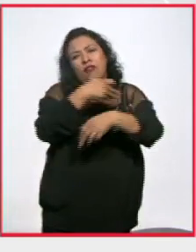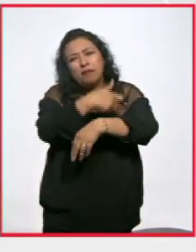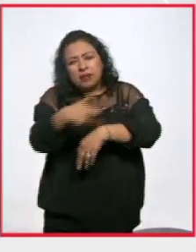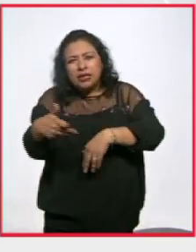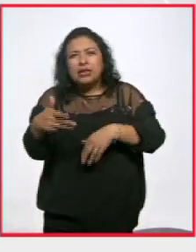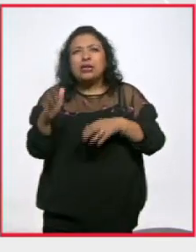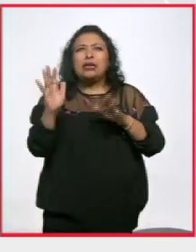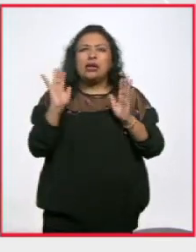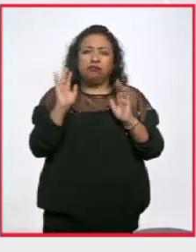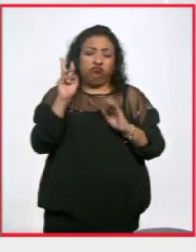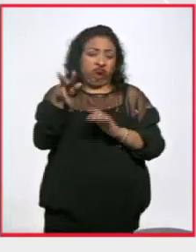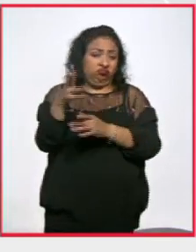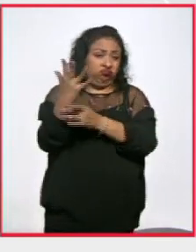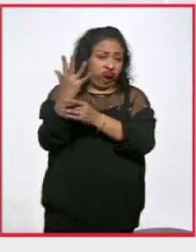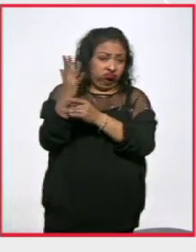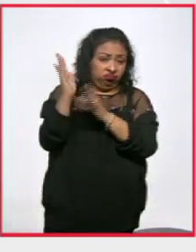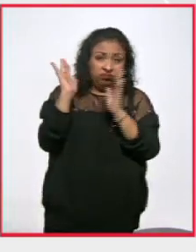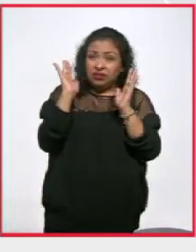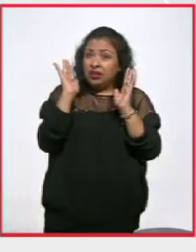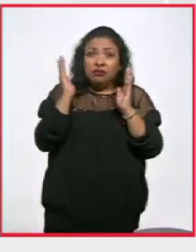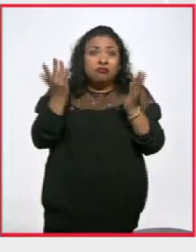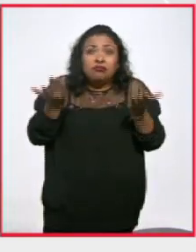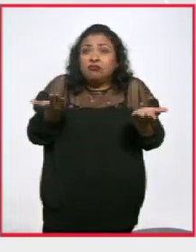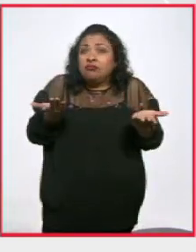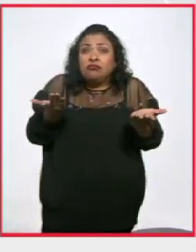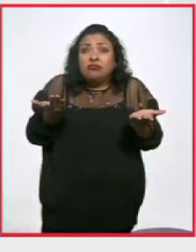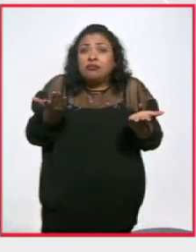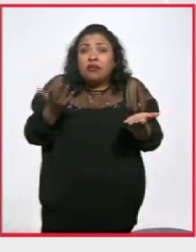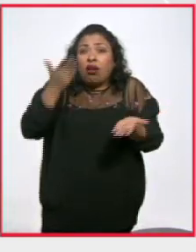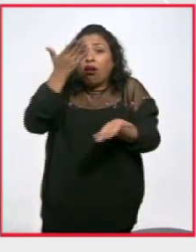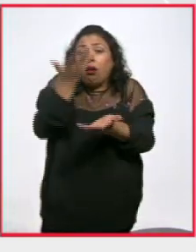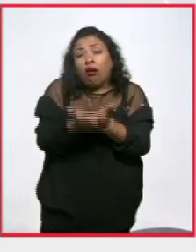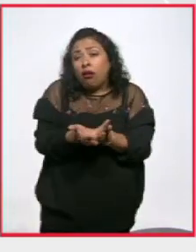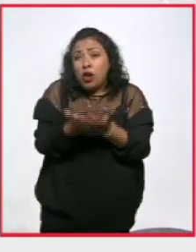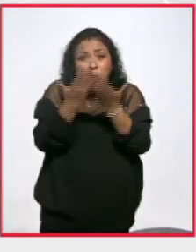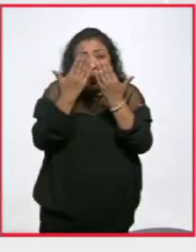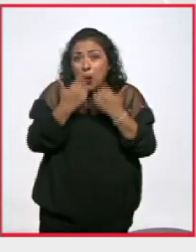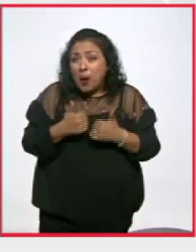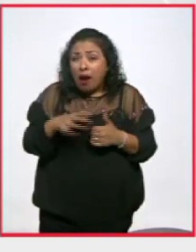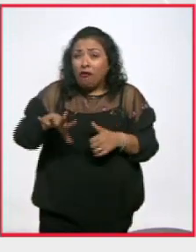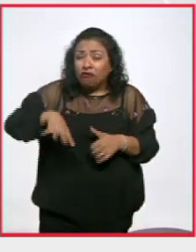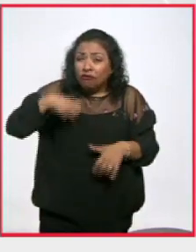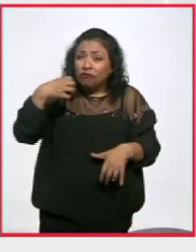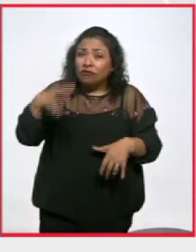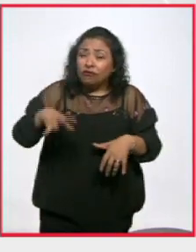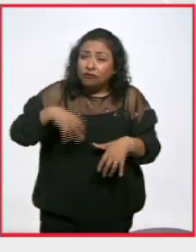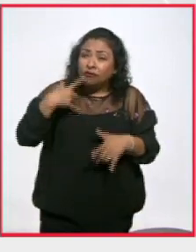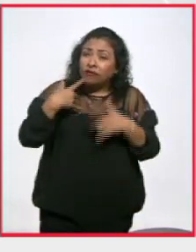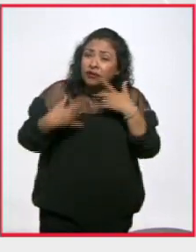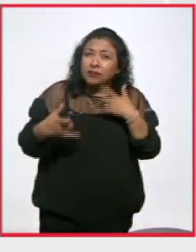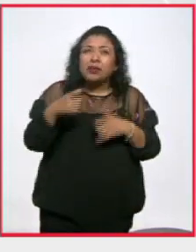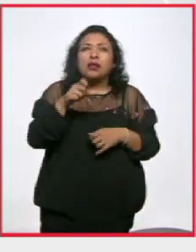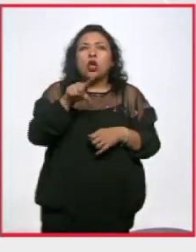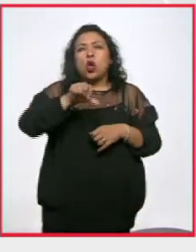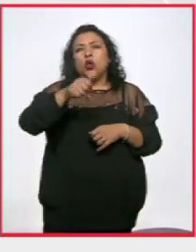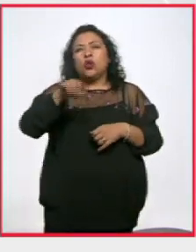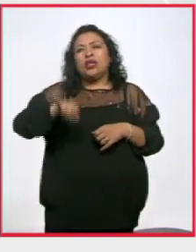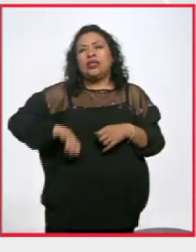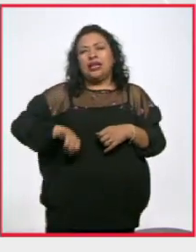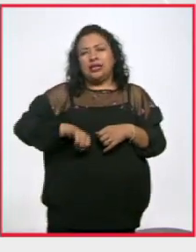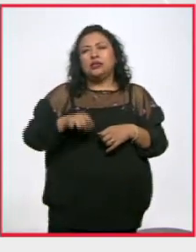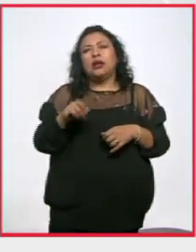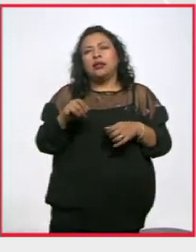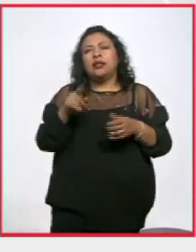dicen Román y Rafa, no tienen descanso. Alguien que ha trabajado muy interesante también respecto a ello es John